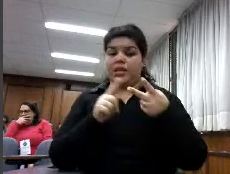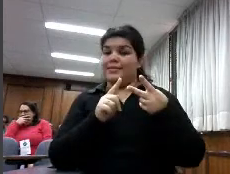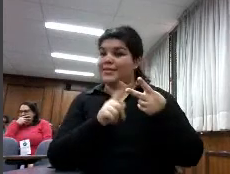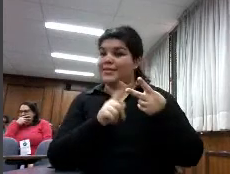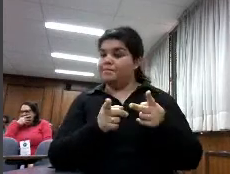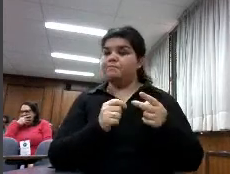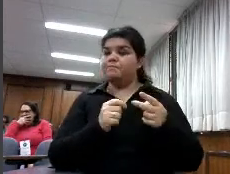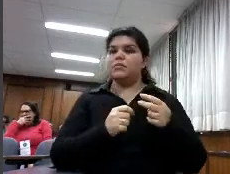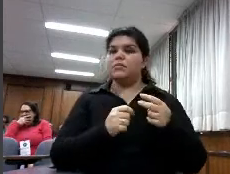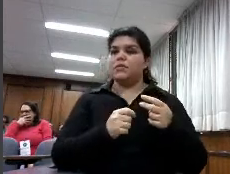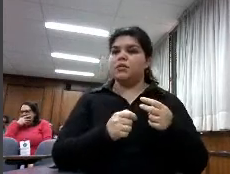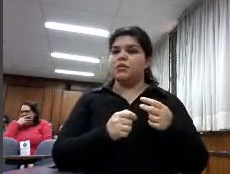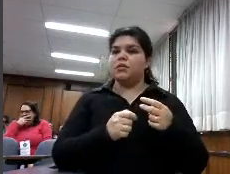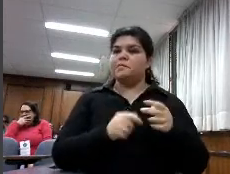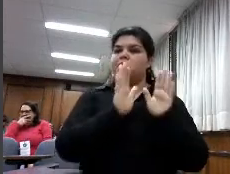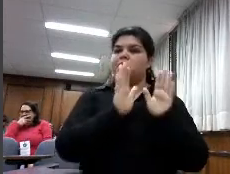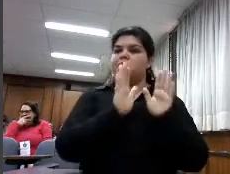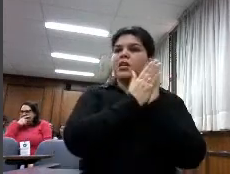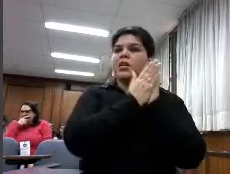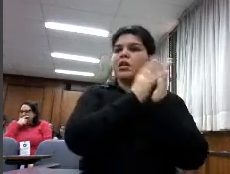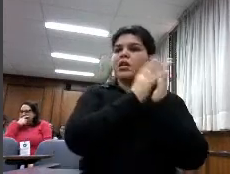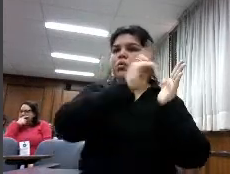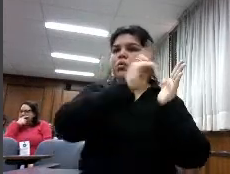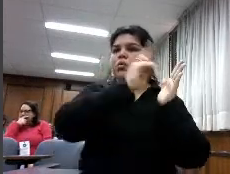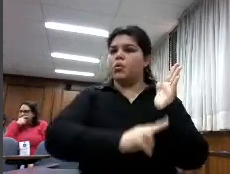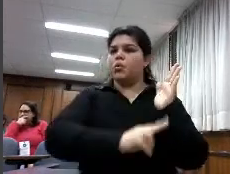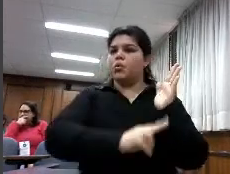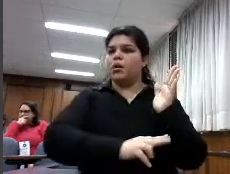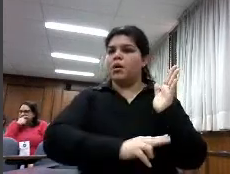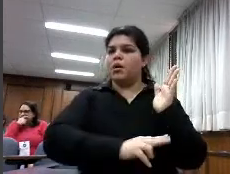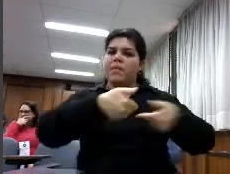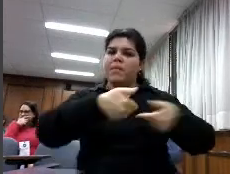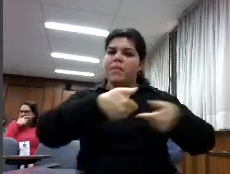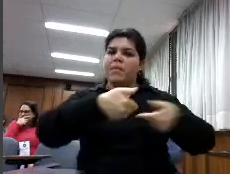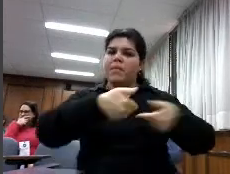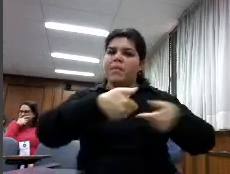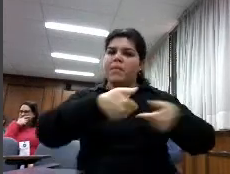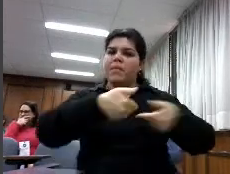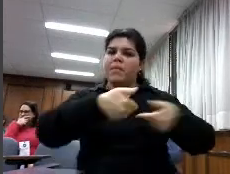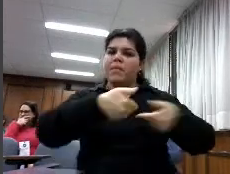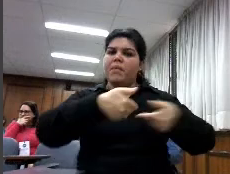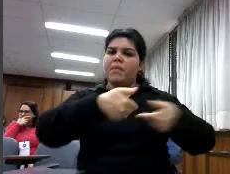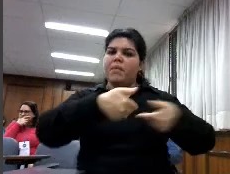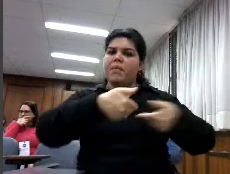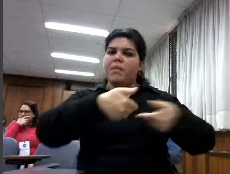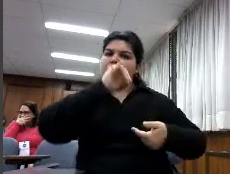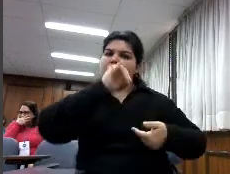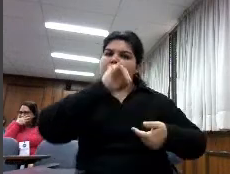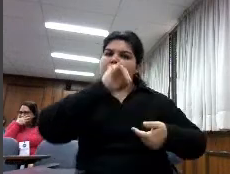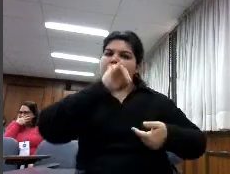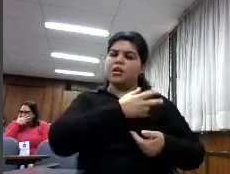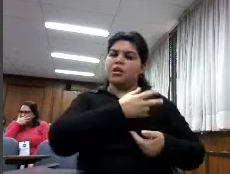demanda o no tenía demanda entre sus usuarios y también cuáles eran otras de las características